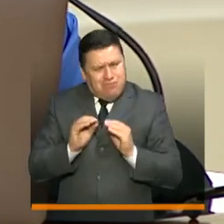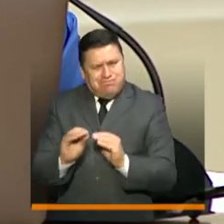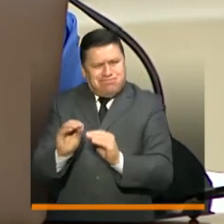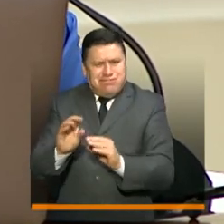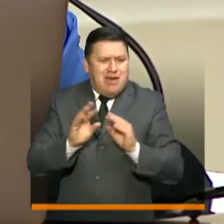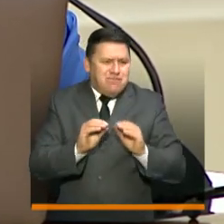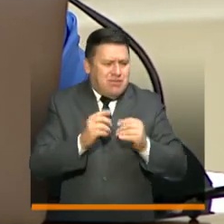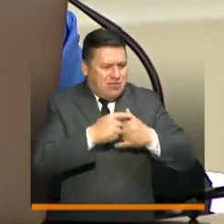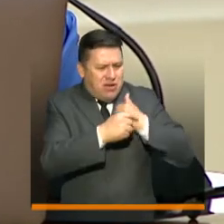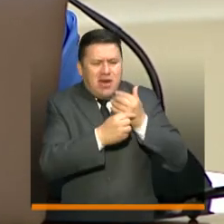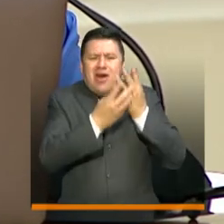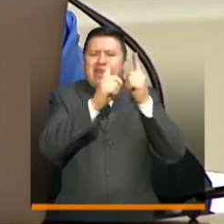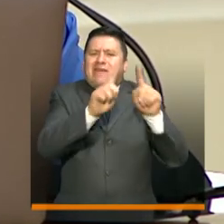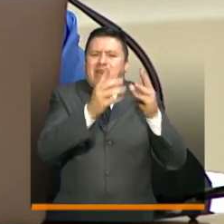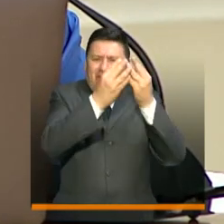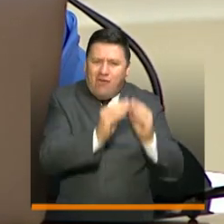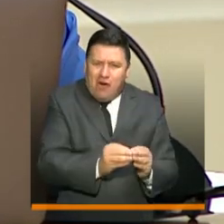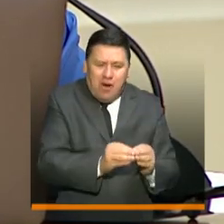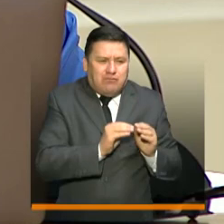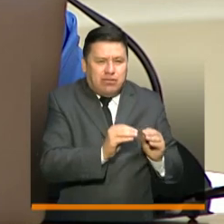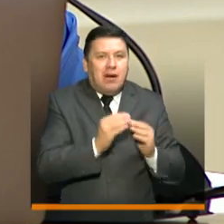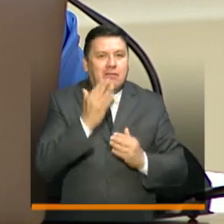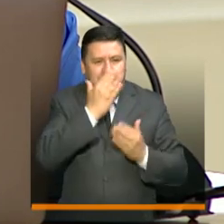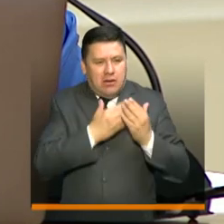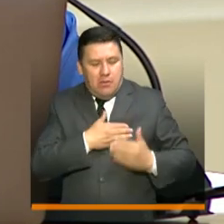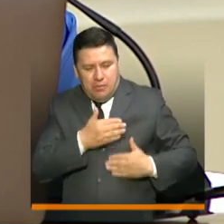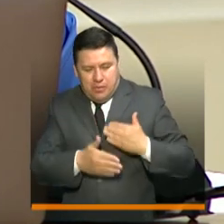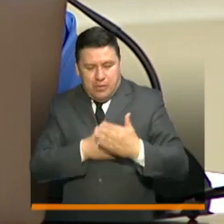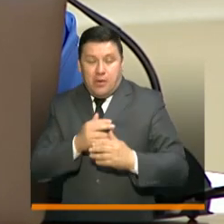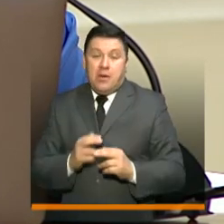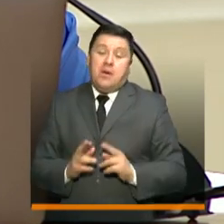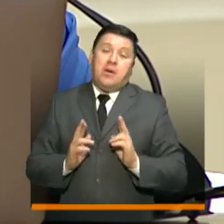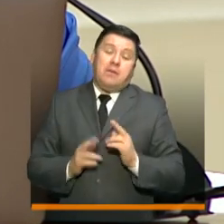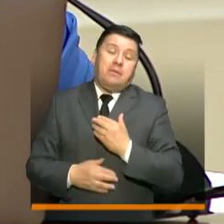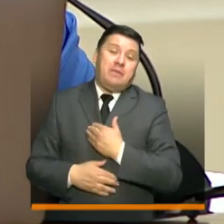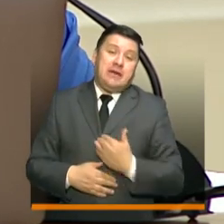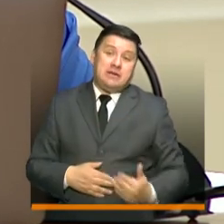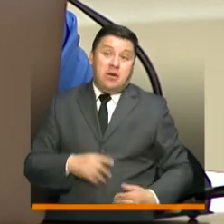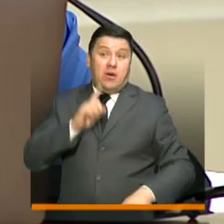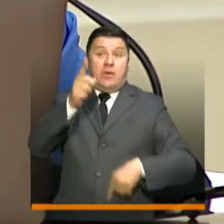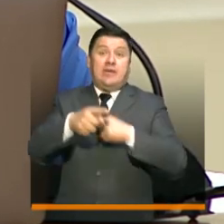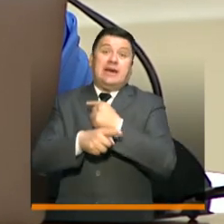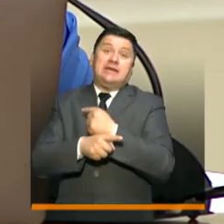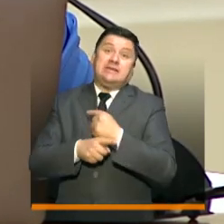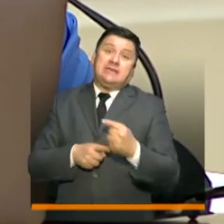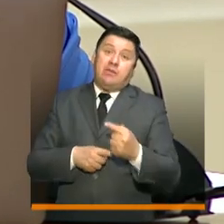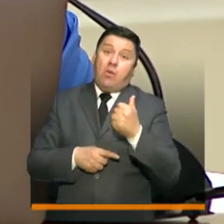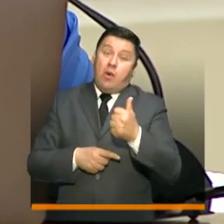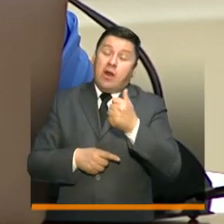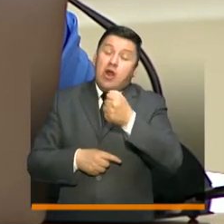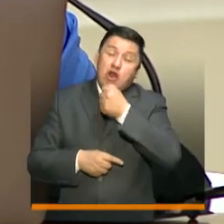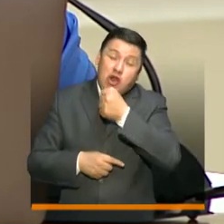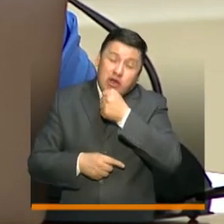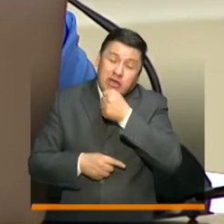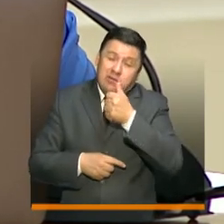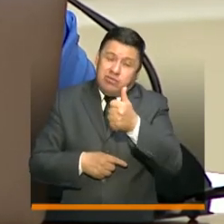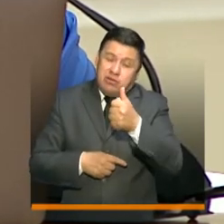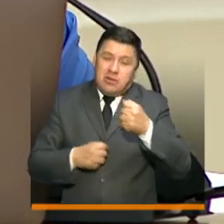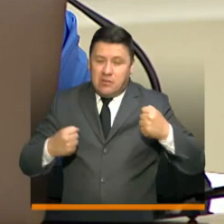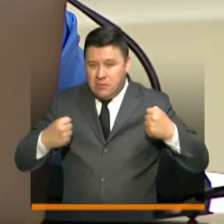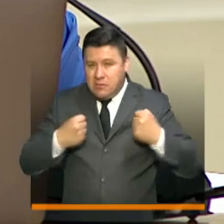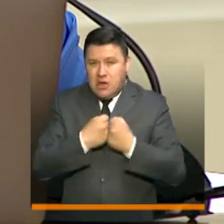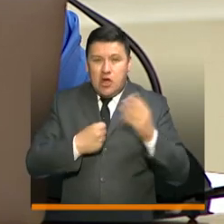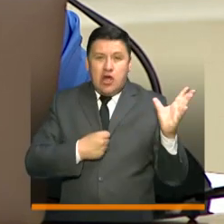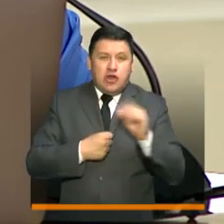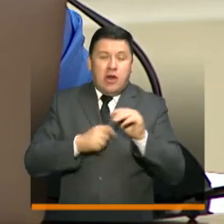conectados con los padres de familia e ir evaluando el avance. Y esperamos, presidente, la semana entrante tener muy buenas noticias de una gran alianza con